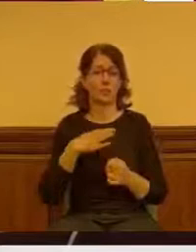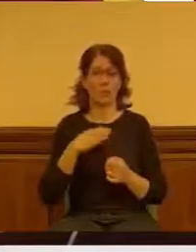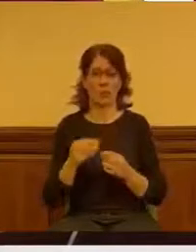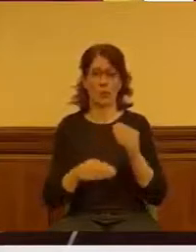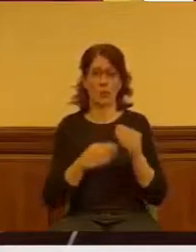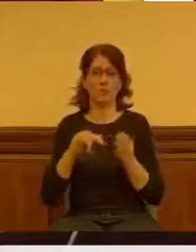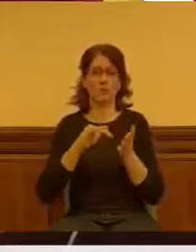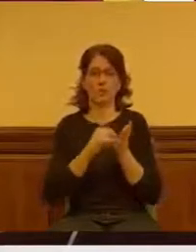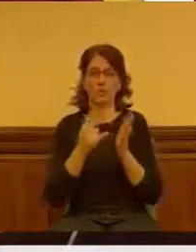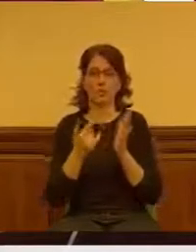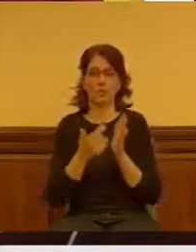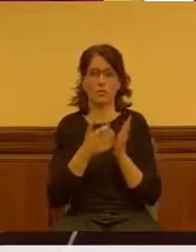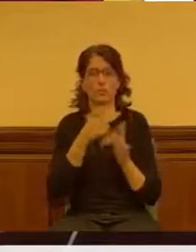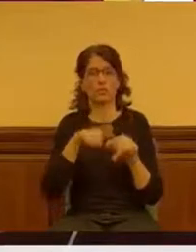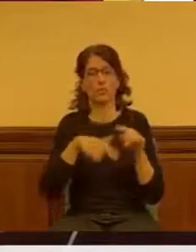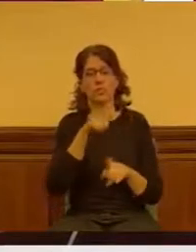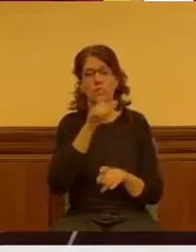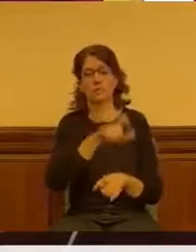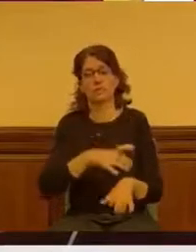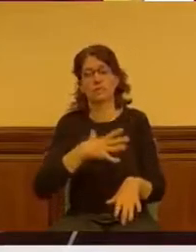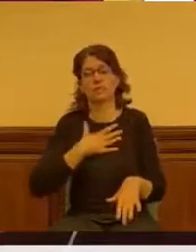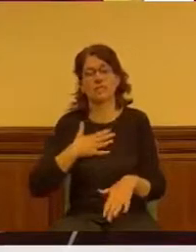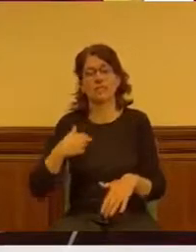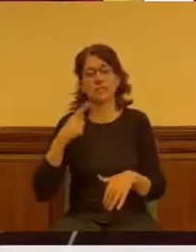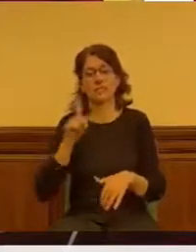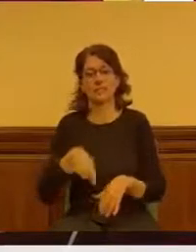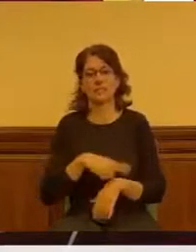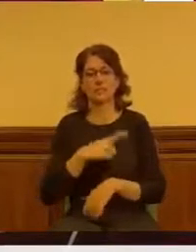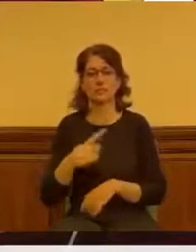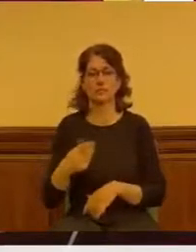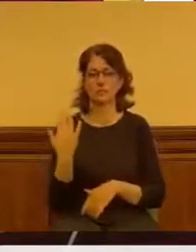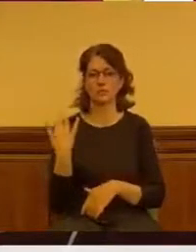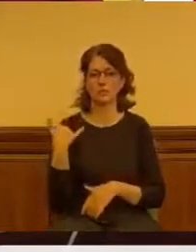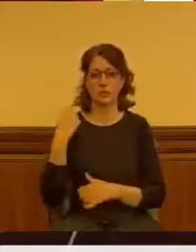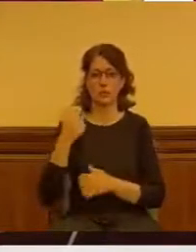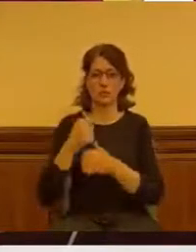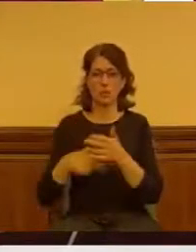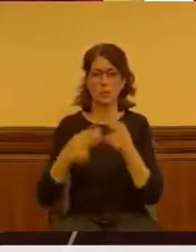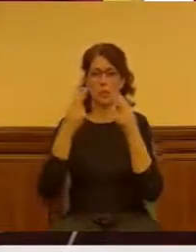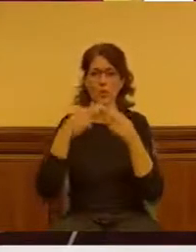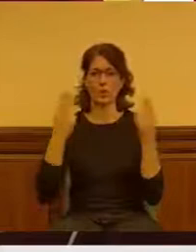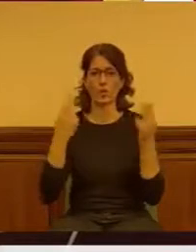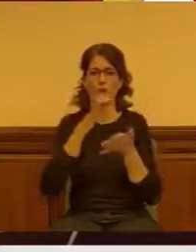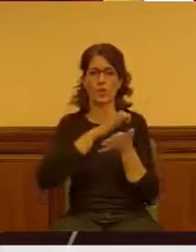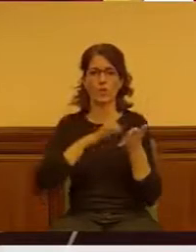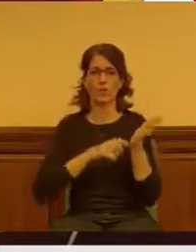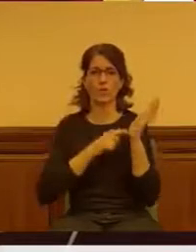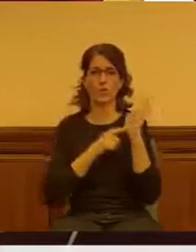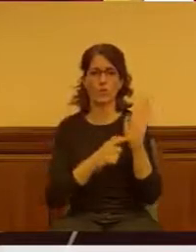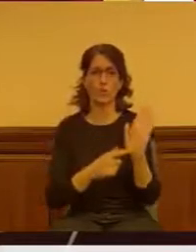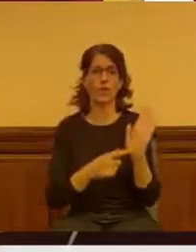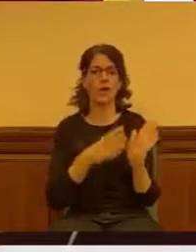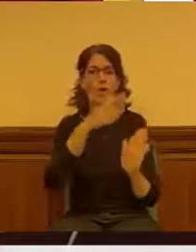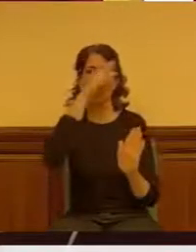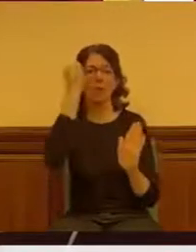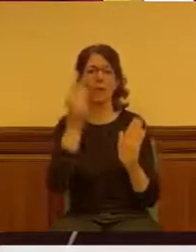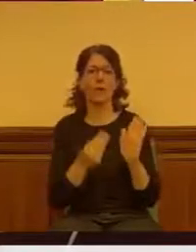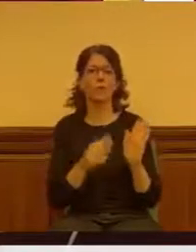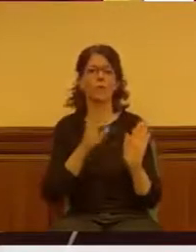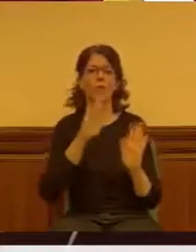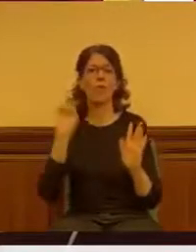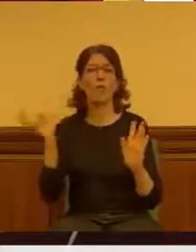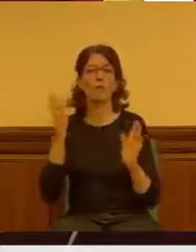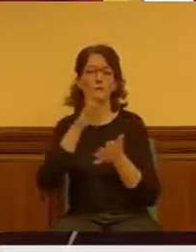la voluntad para ello. Por otro lado, decirle que el otro día publicaron ustedes un informe y se les olvidó publicar el otro informe